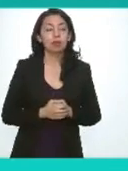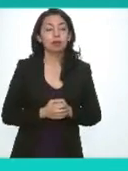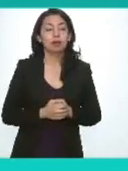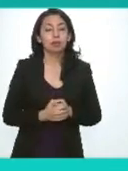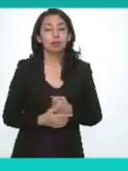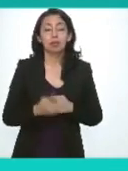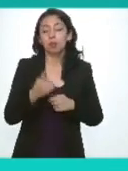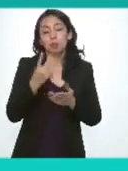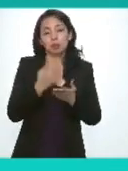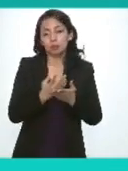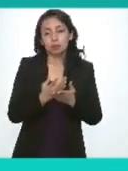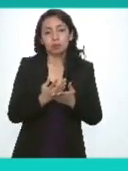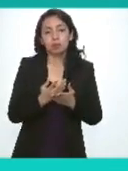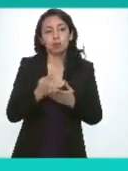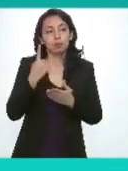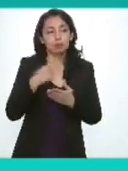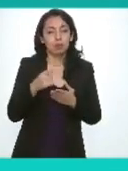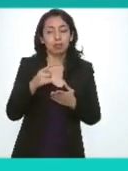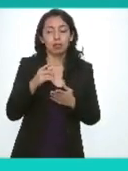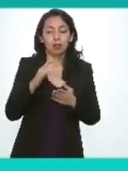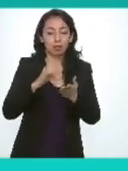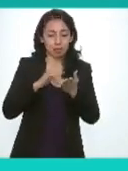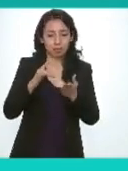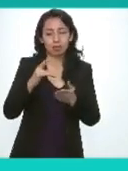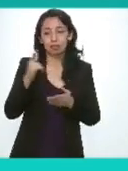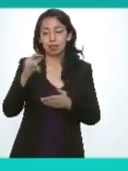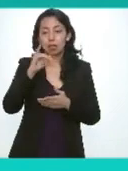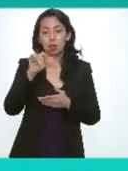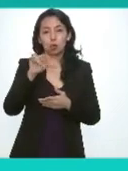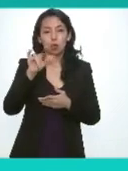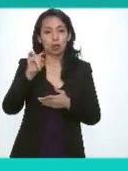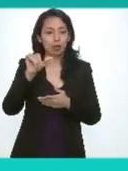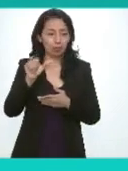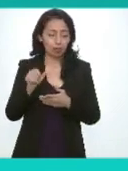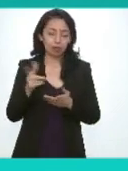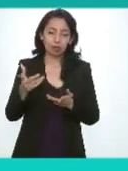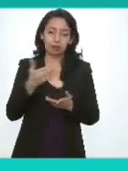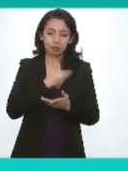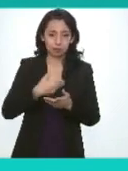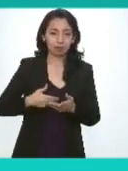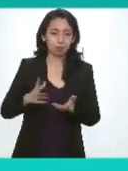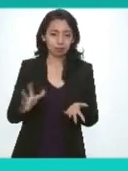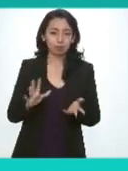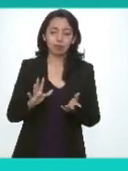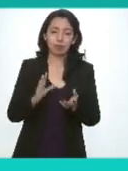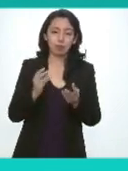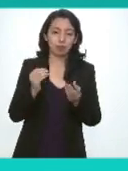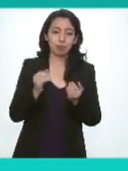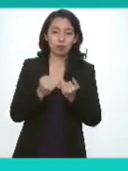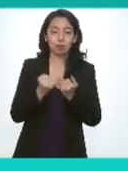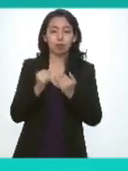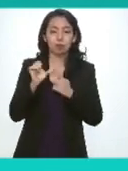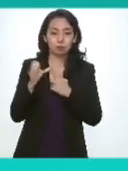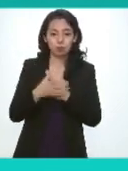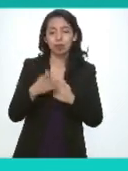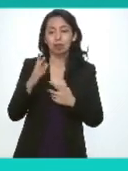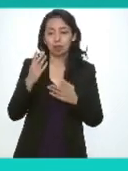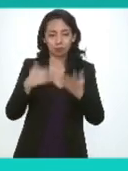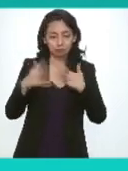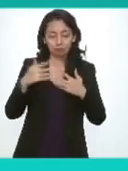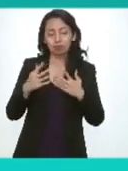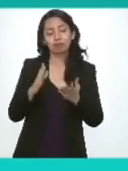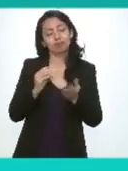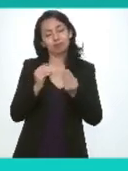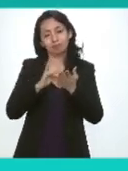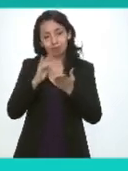agradecer las palabras de la comisionada Julieta por supuesto toda la orden para en su momento poder hacer estas